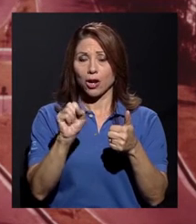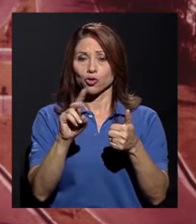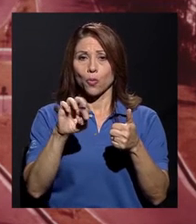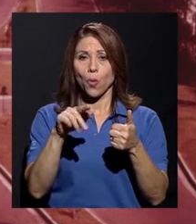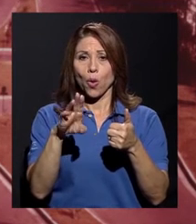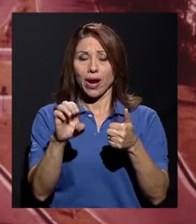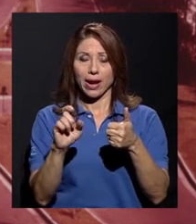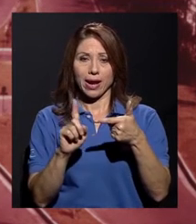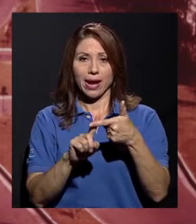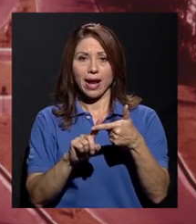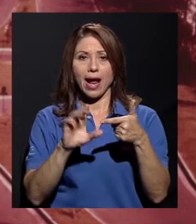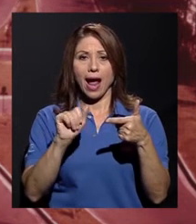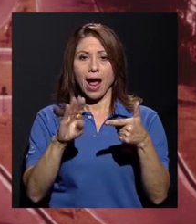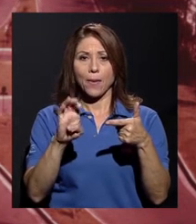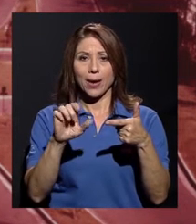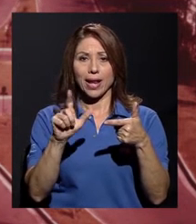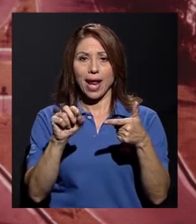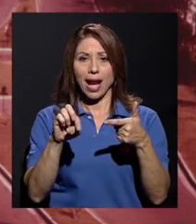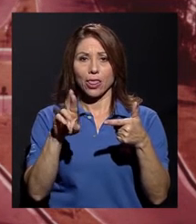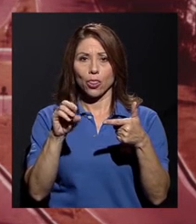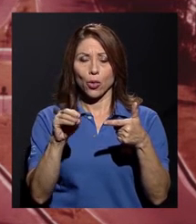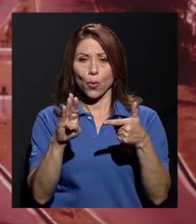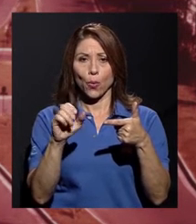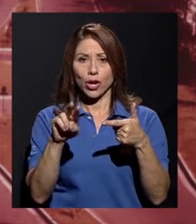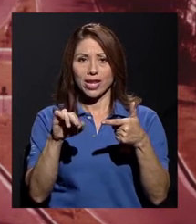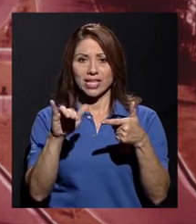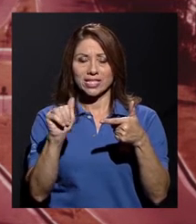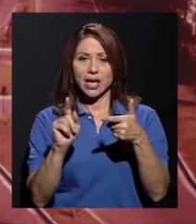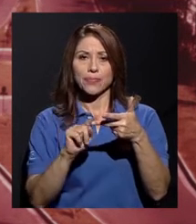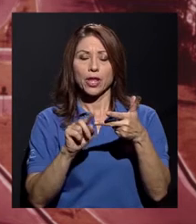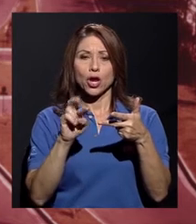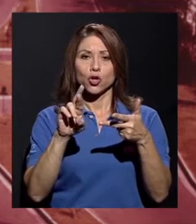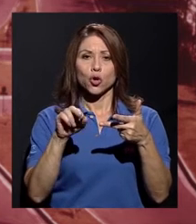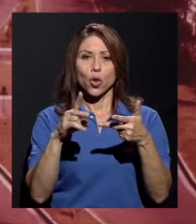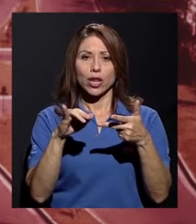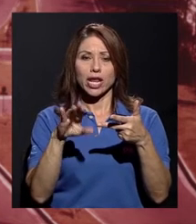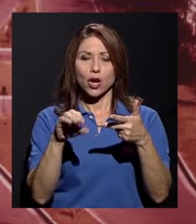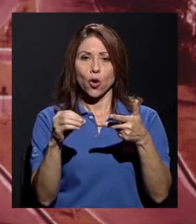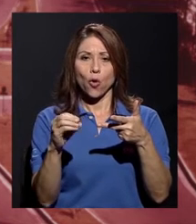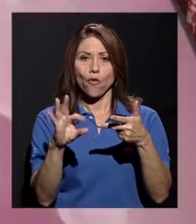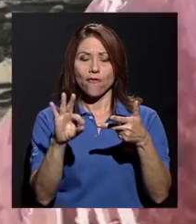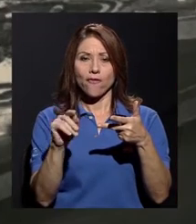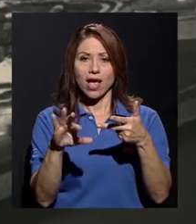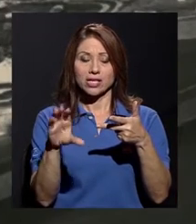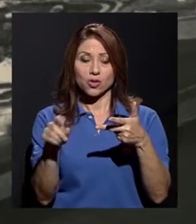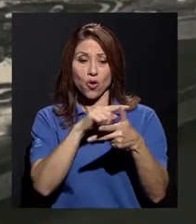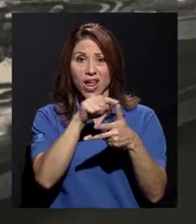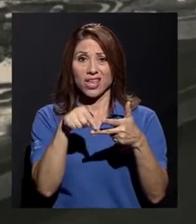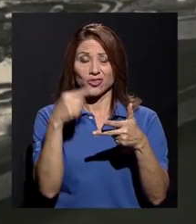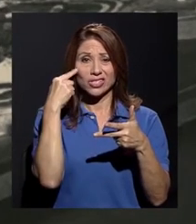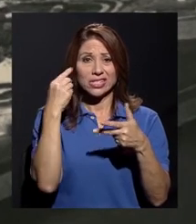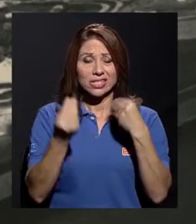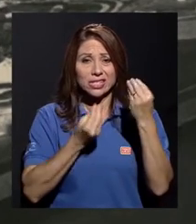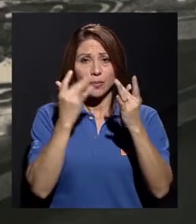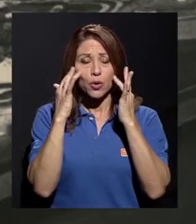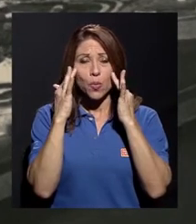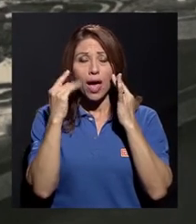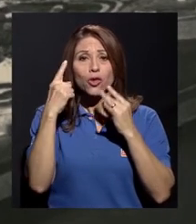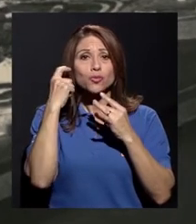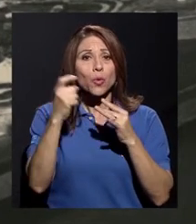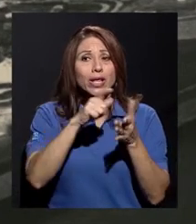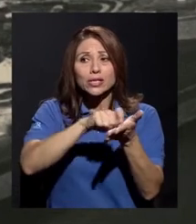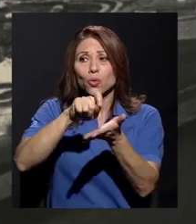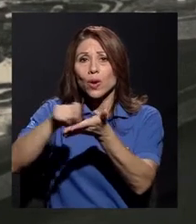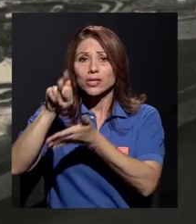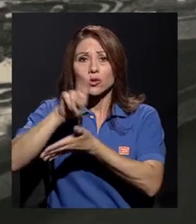Bonilla y Rodrigo Facio Vrenes, que preocupados por la desarticulación de las escuelas universitarias, se reunieron